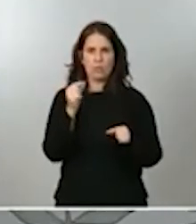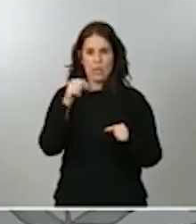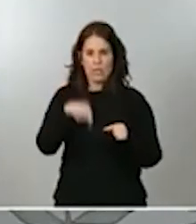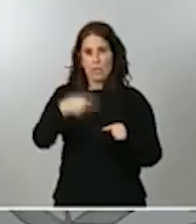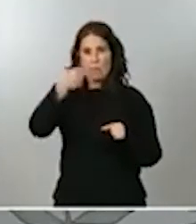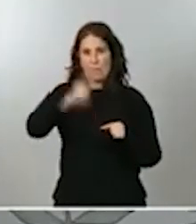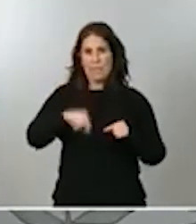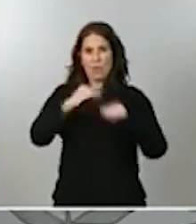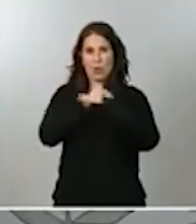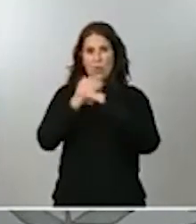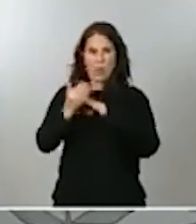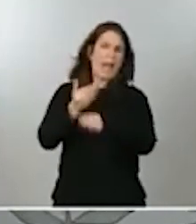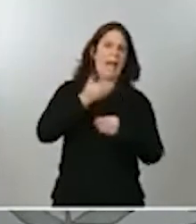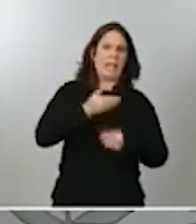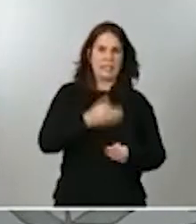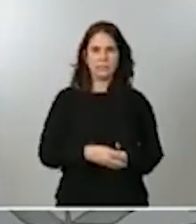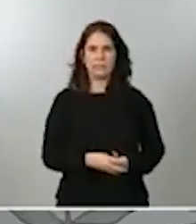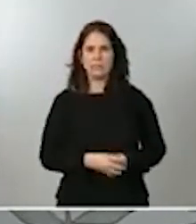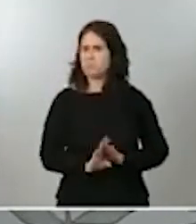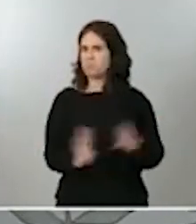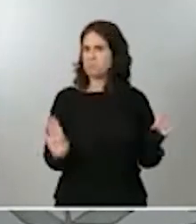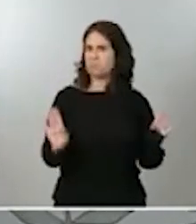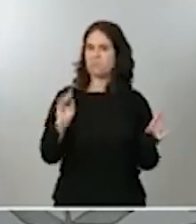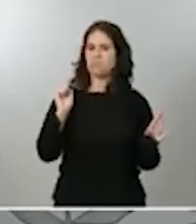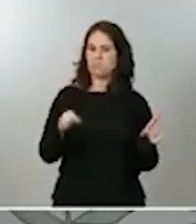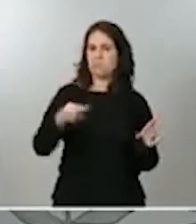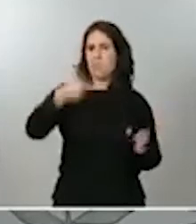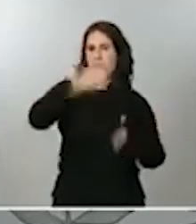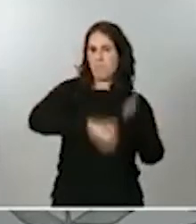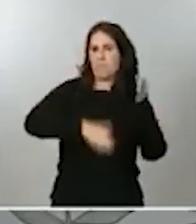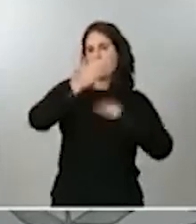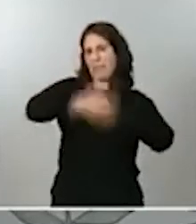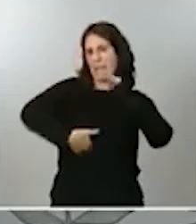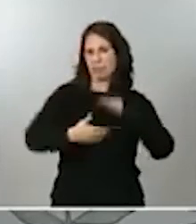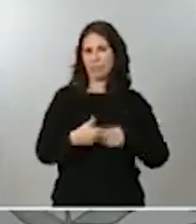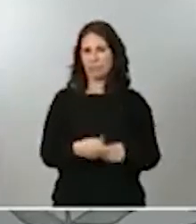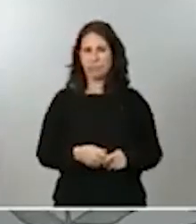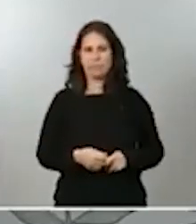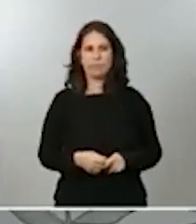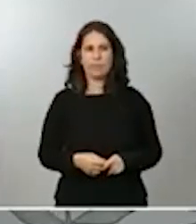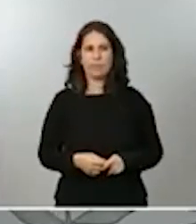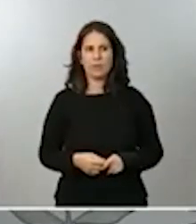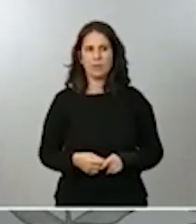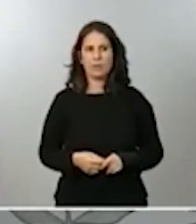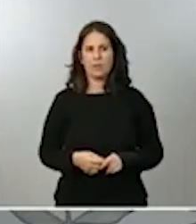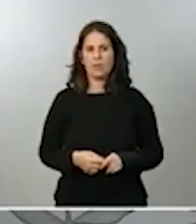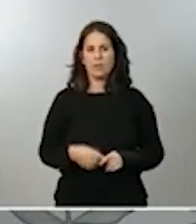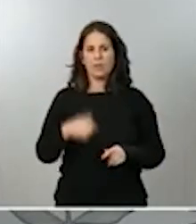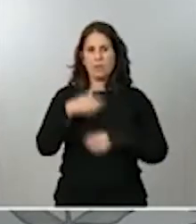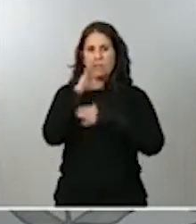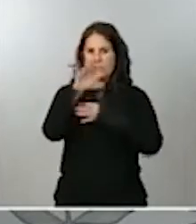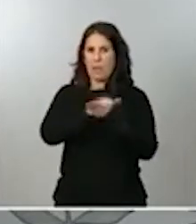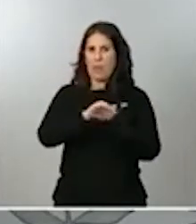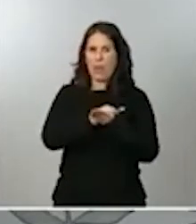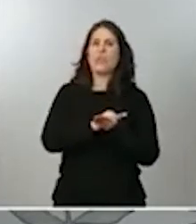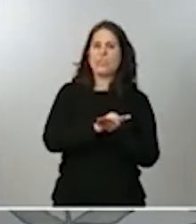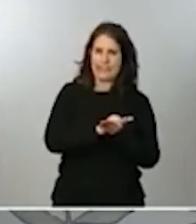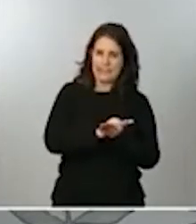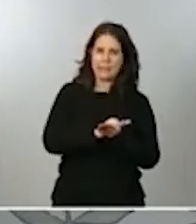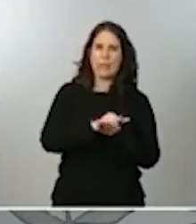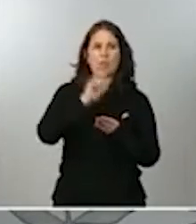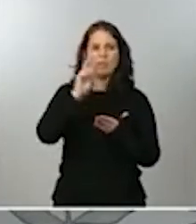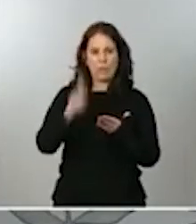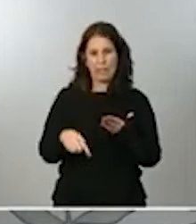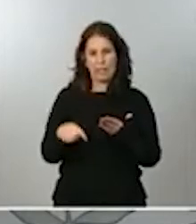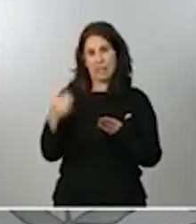Esta es la hoja de ruta de la que nos hemos dotado y, por tanto, habrá que presentar el borrador, pero habrá que trabajar también –de hecho, ya lo venimos